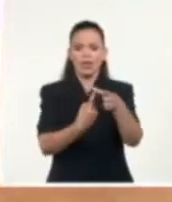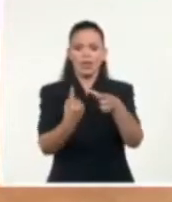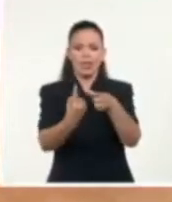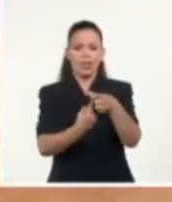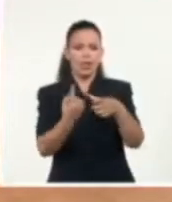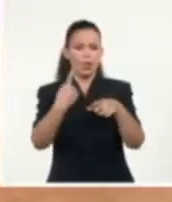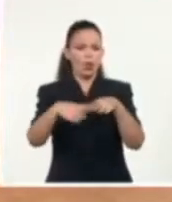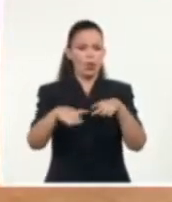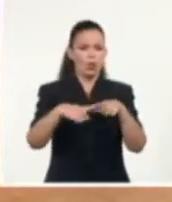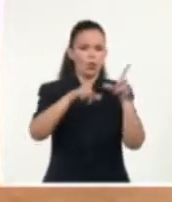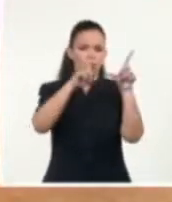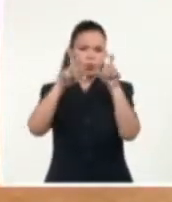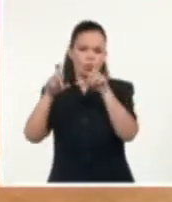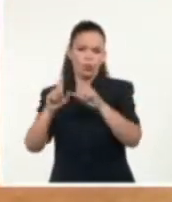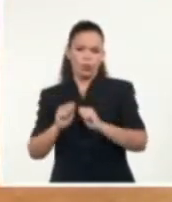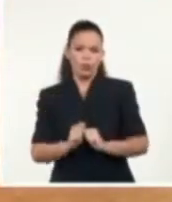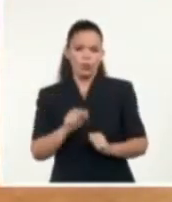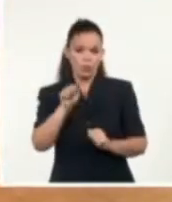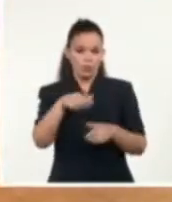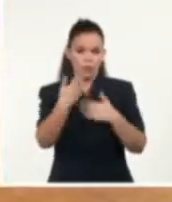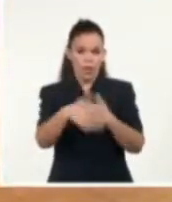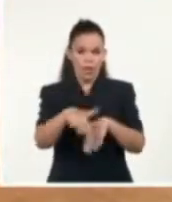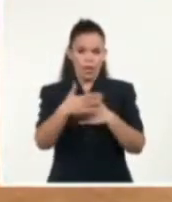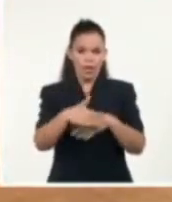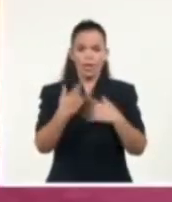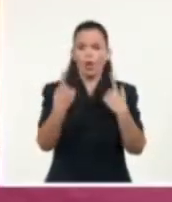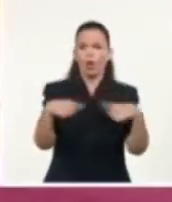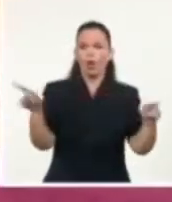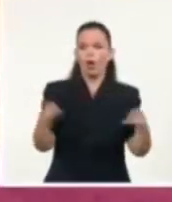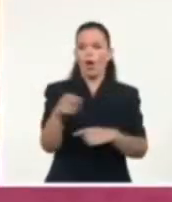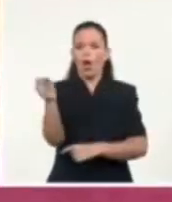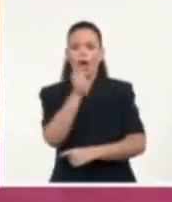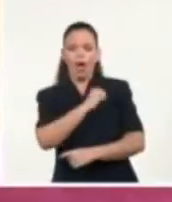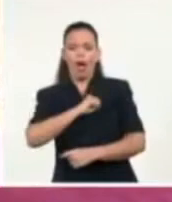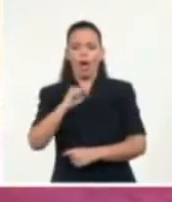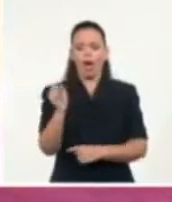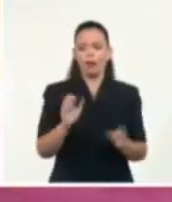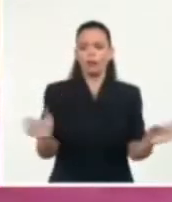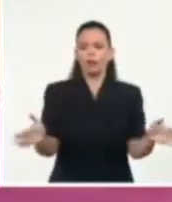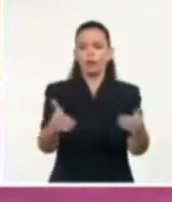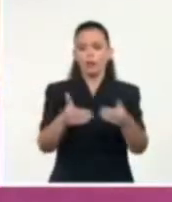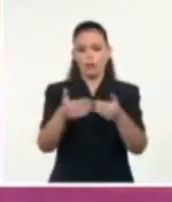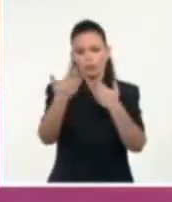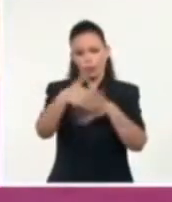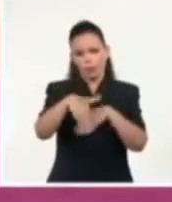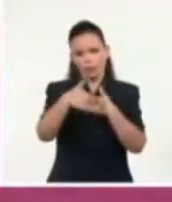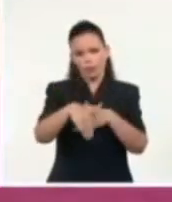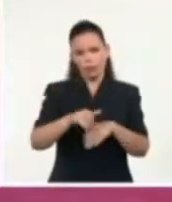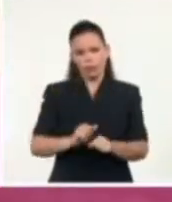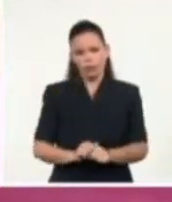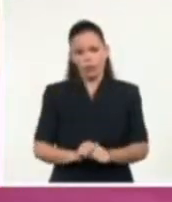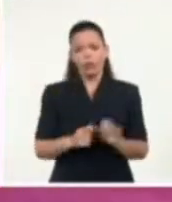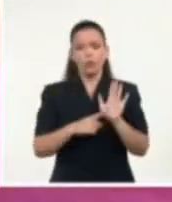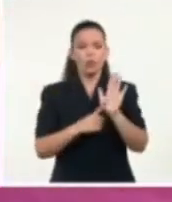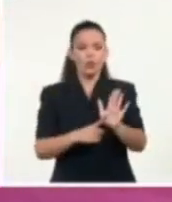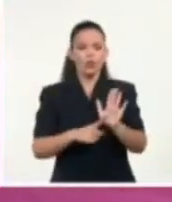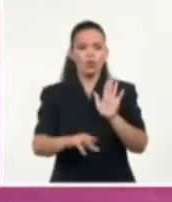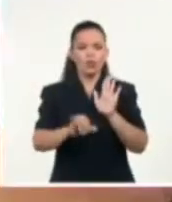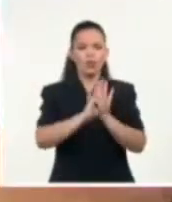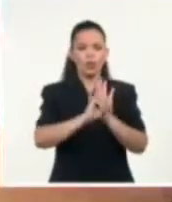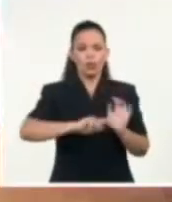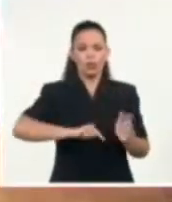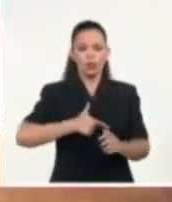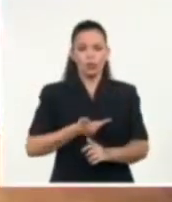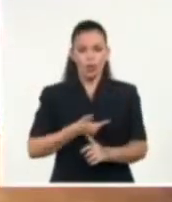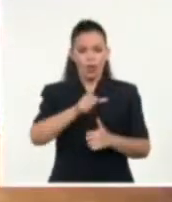gran concierto en la calle Heredia pondrá cierre al festival. Derroche de emociones, colores, música, muestra de nuestra identidad cultural caribeña